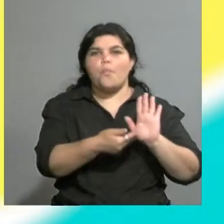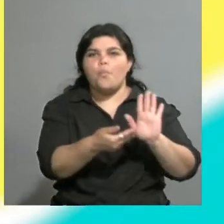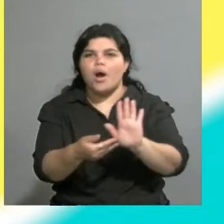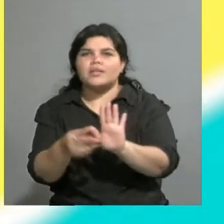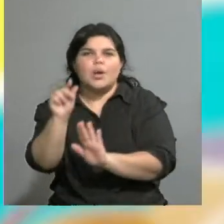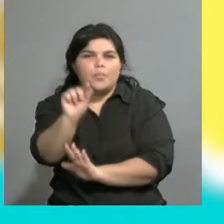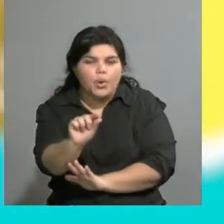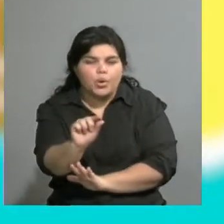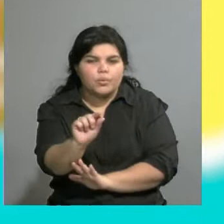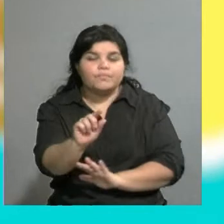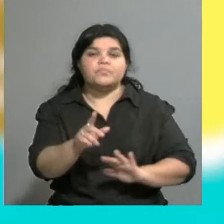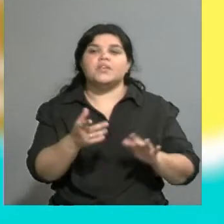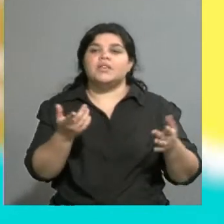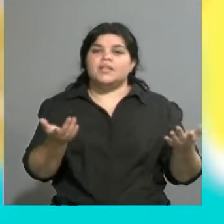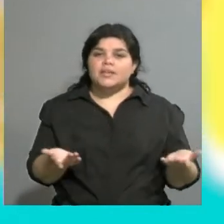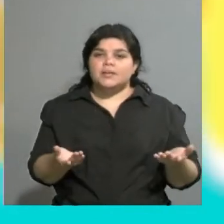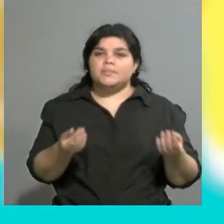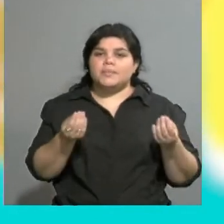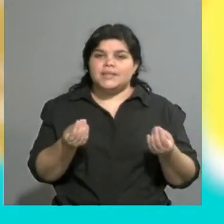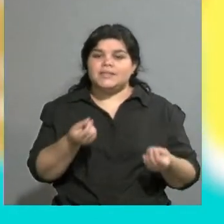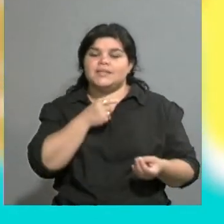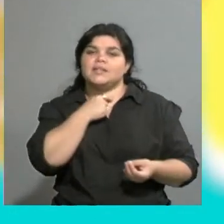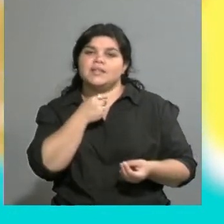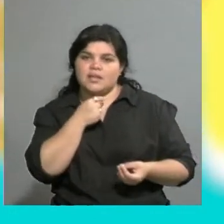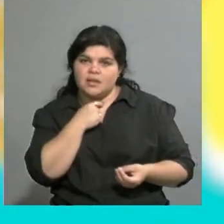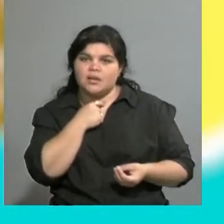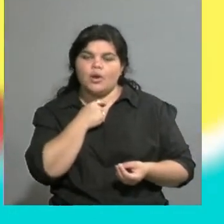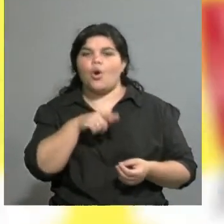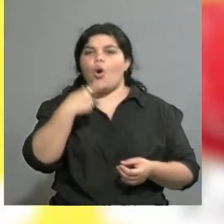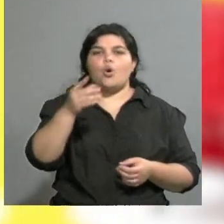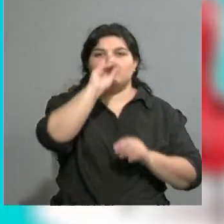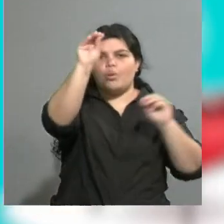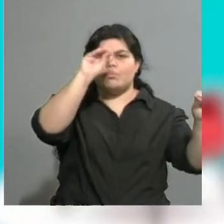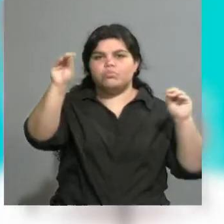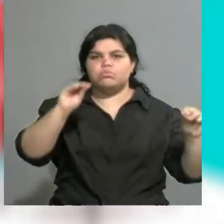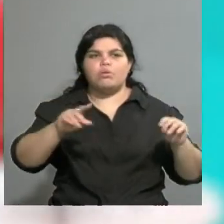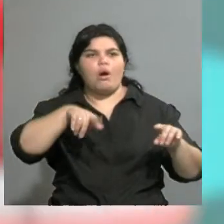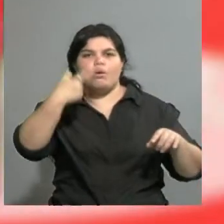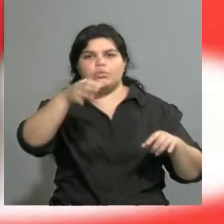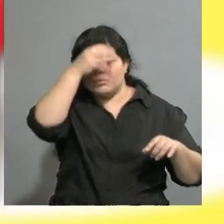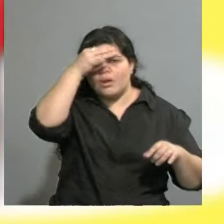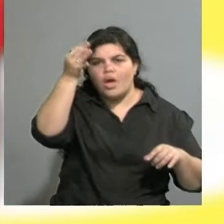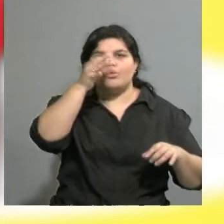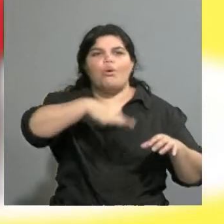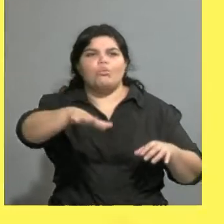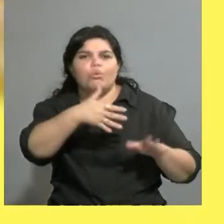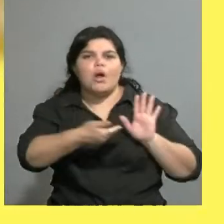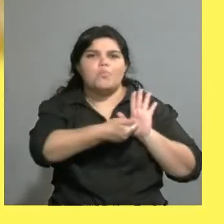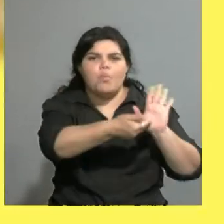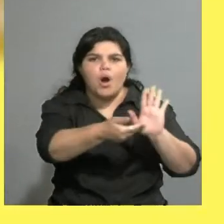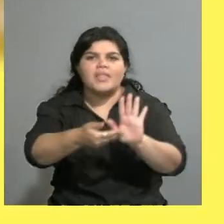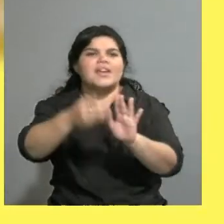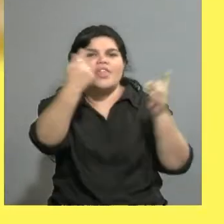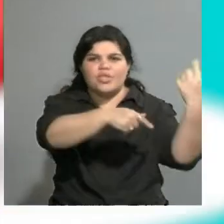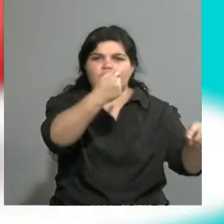representándola en todos los lugares que podamos, siempre que uno trabaja tanto para hacer un